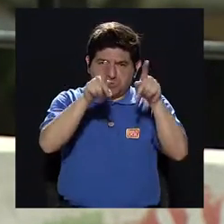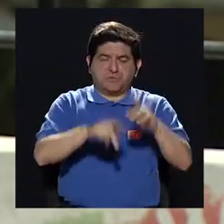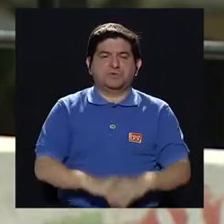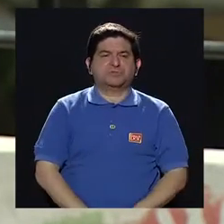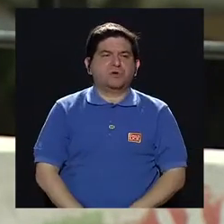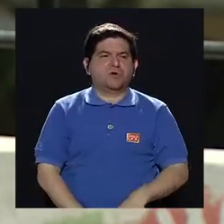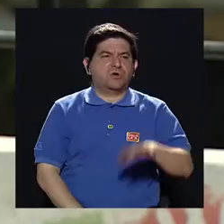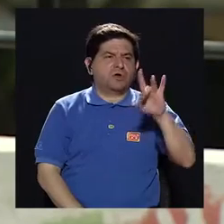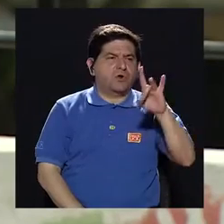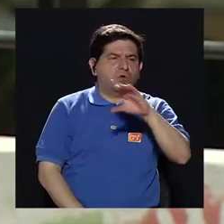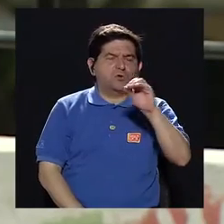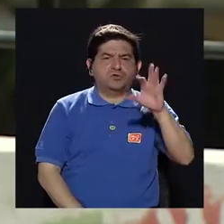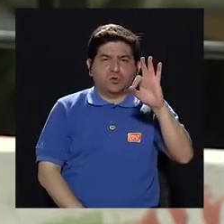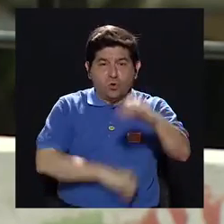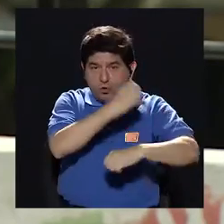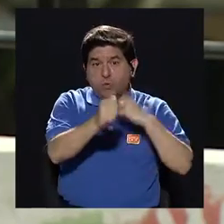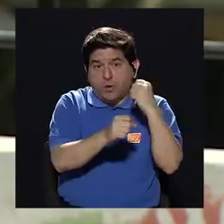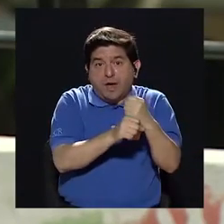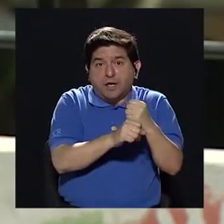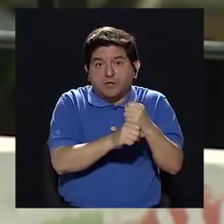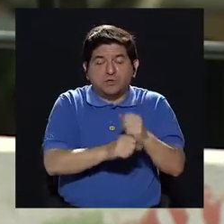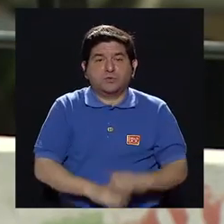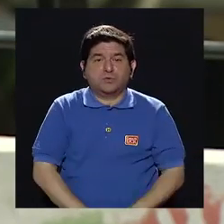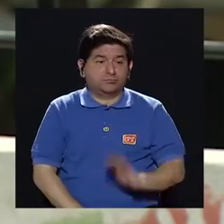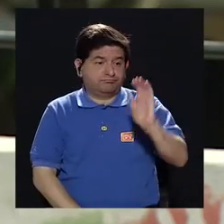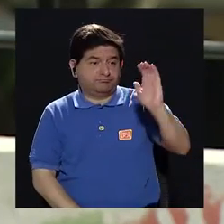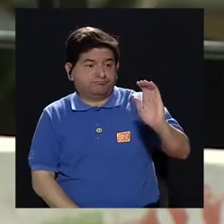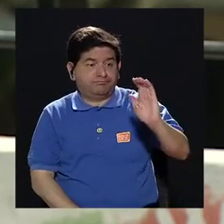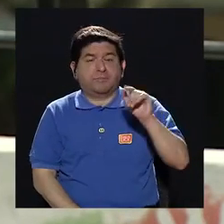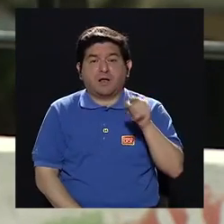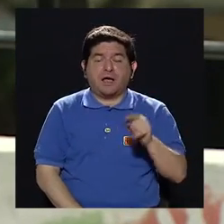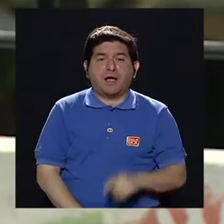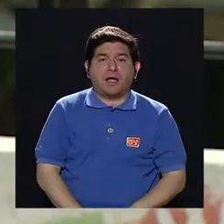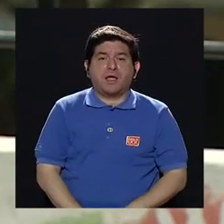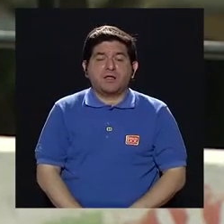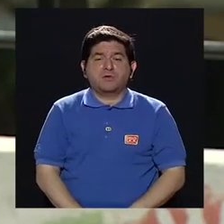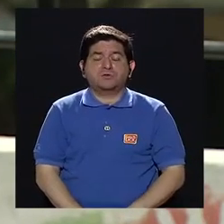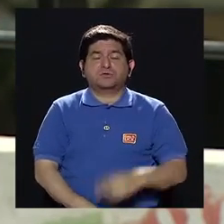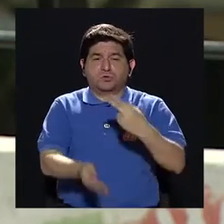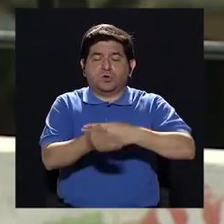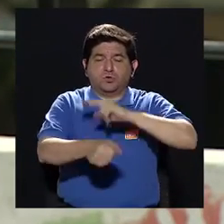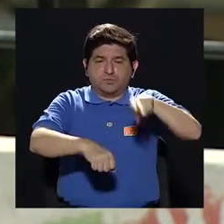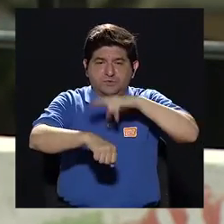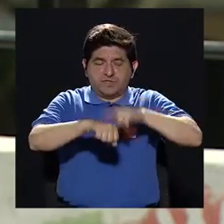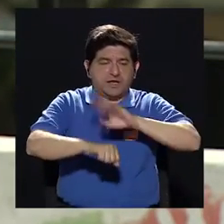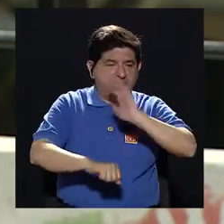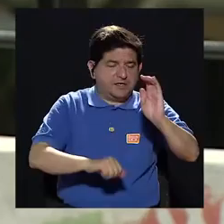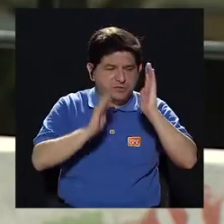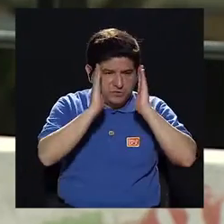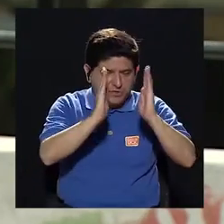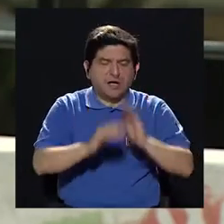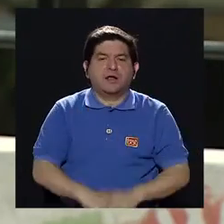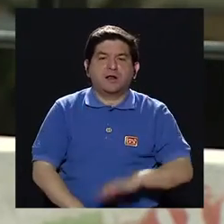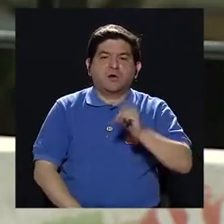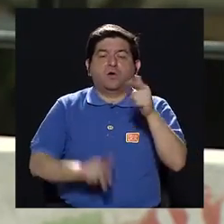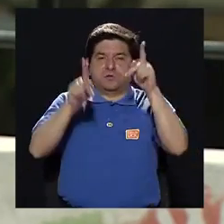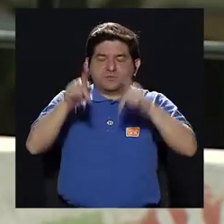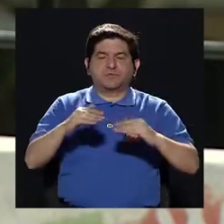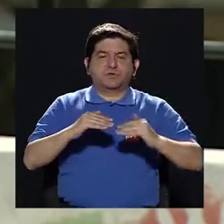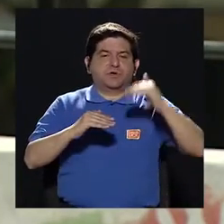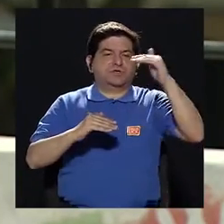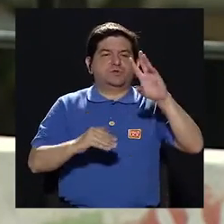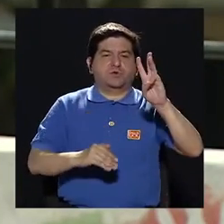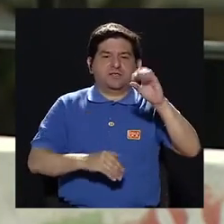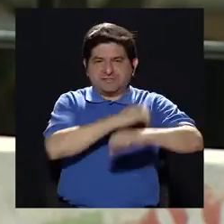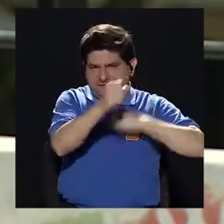pacientes con 8 o 9 años de edad, chicos que se los ven en el hospital de niños y también tenemos pacientes